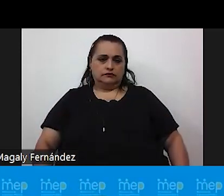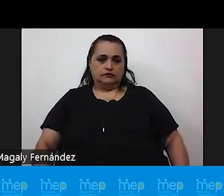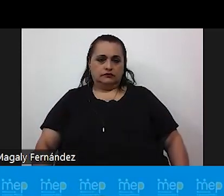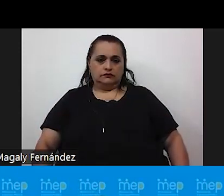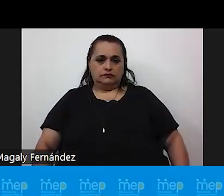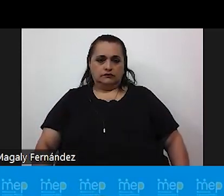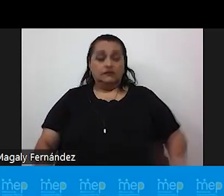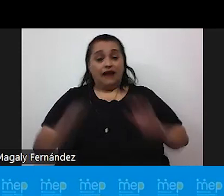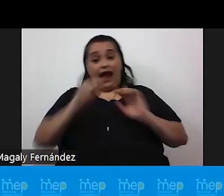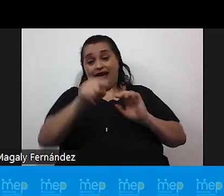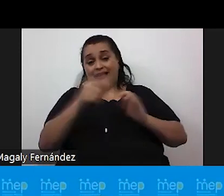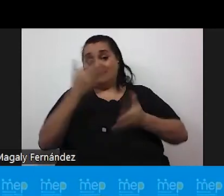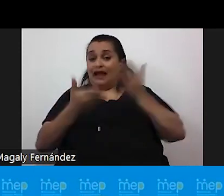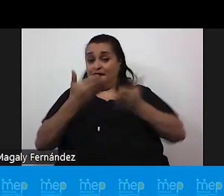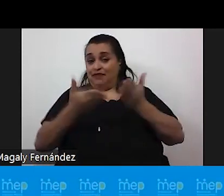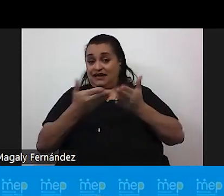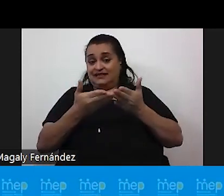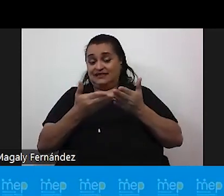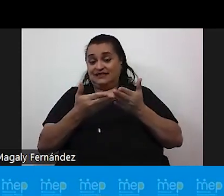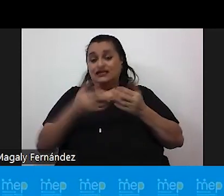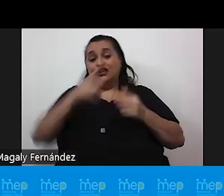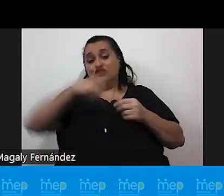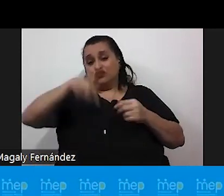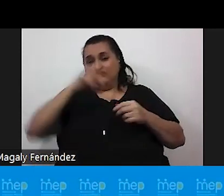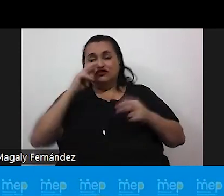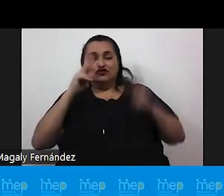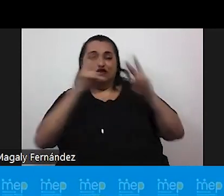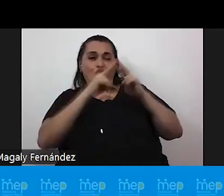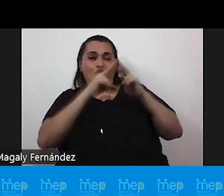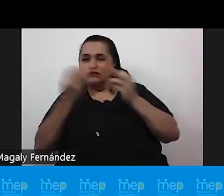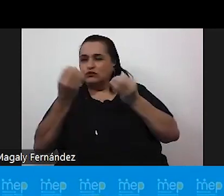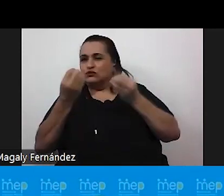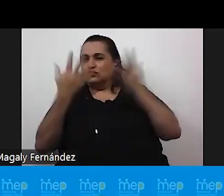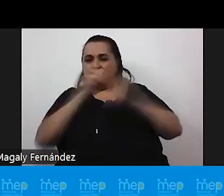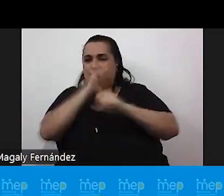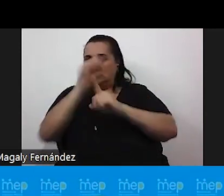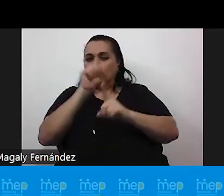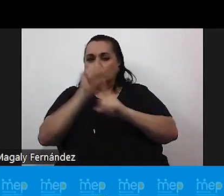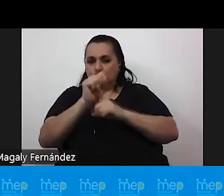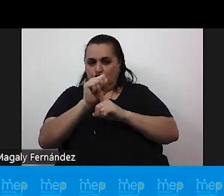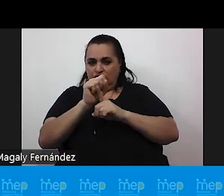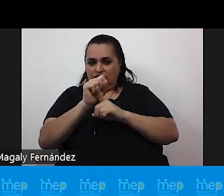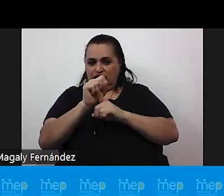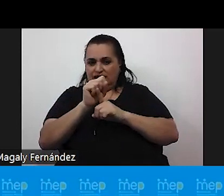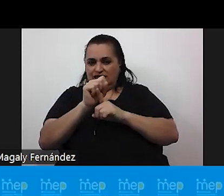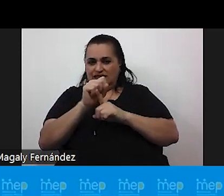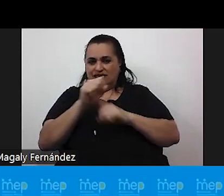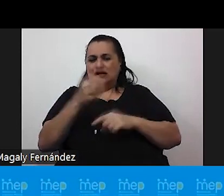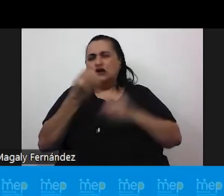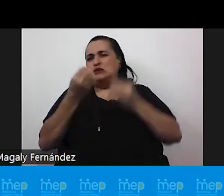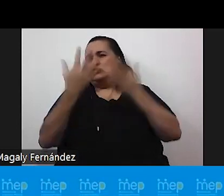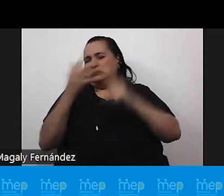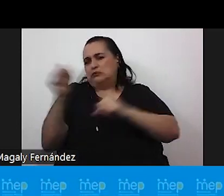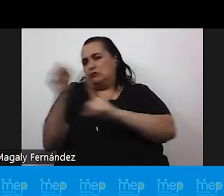acá tal vez desafortunadamente hemos conocido muchos casos donde se hayan se han dado situaciones de mucha